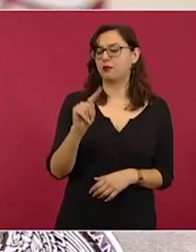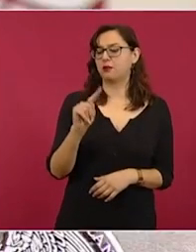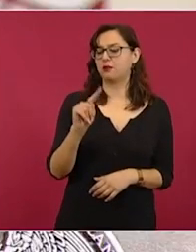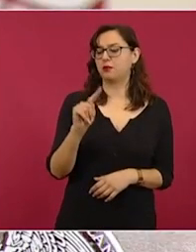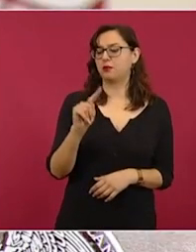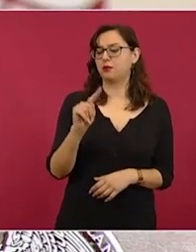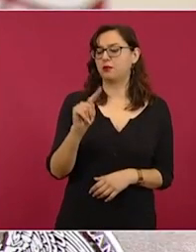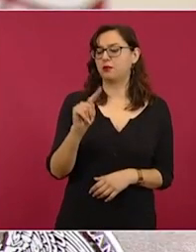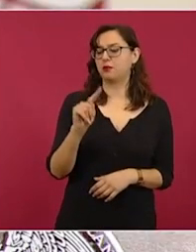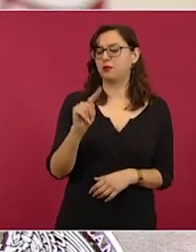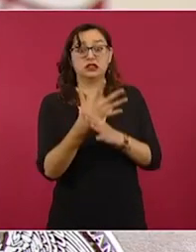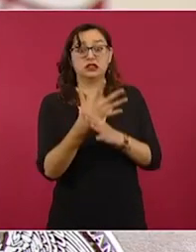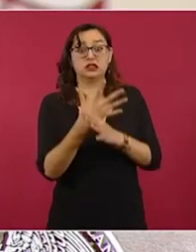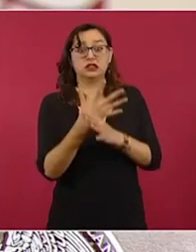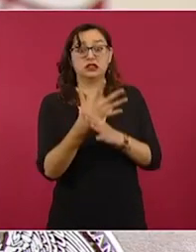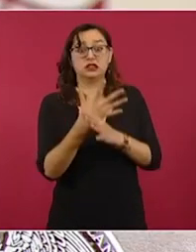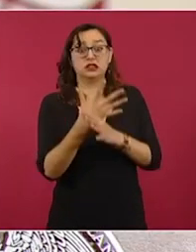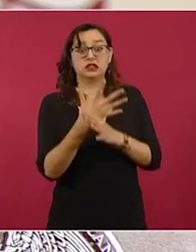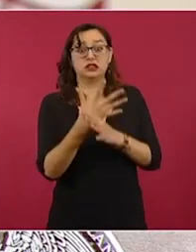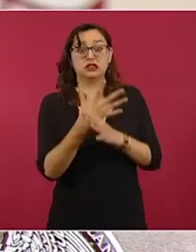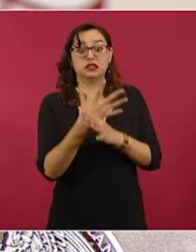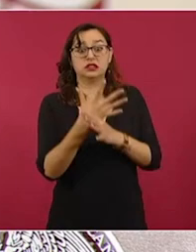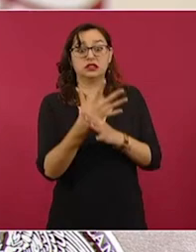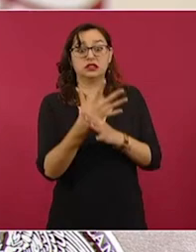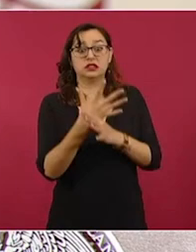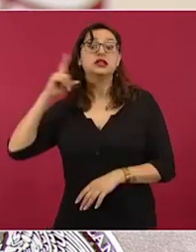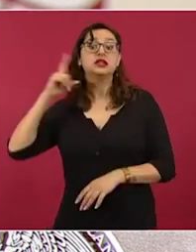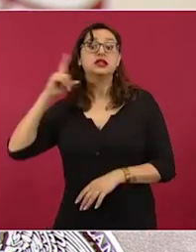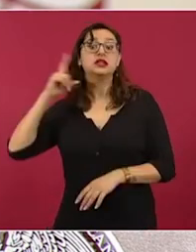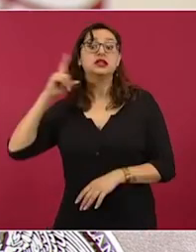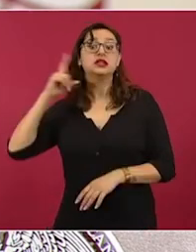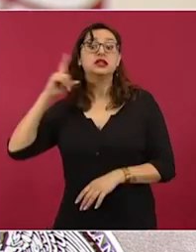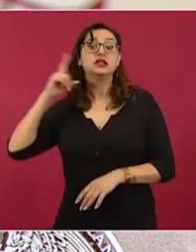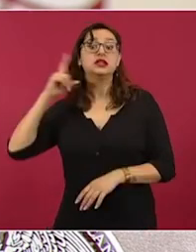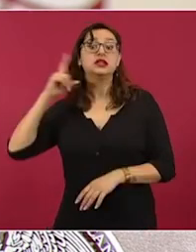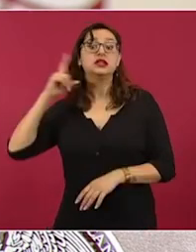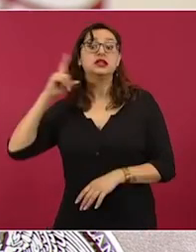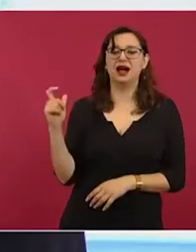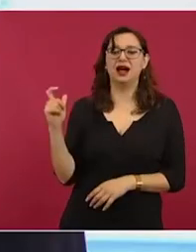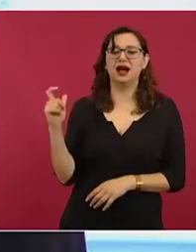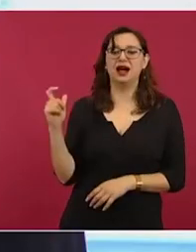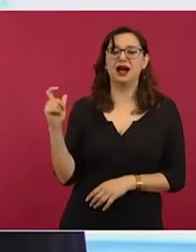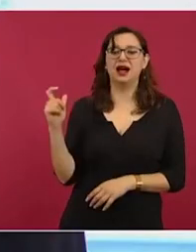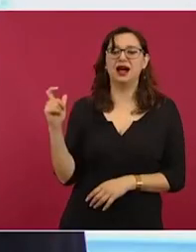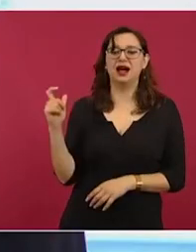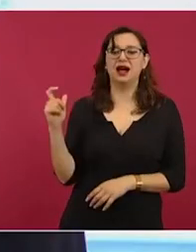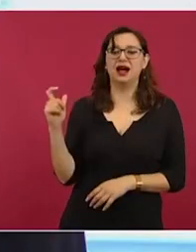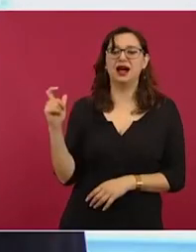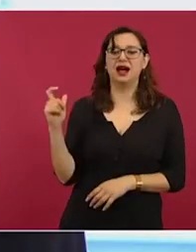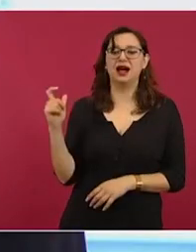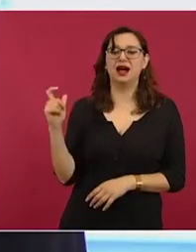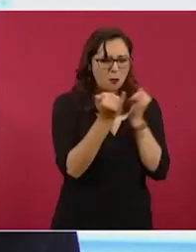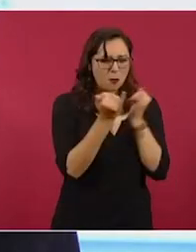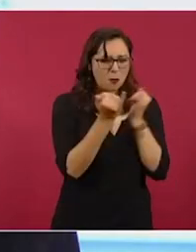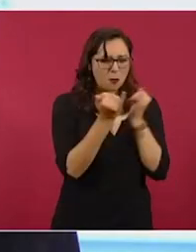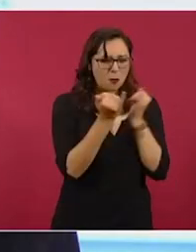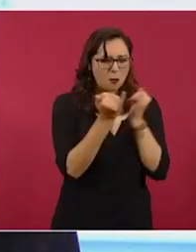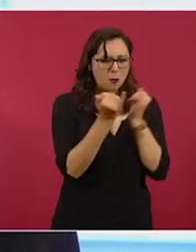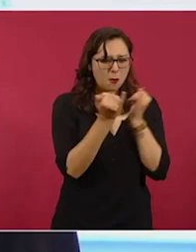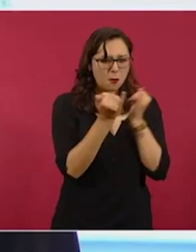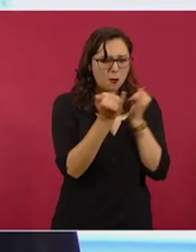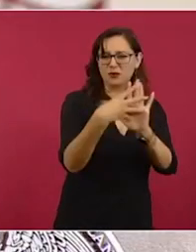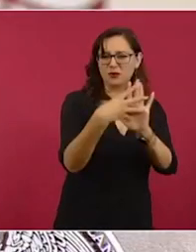detonaciones es curioso que los mensajes son redactados de una manera parecida y algunos parecen con